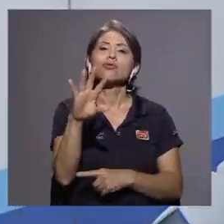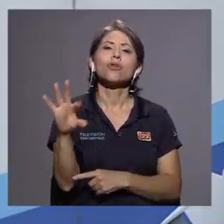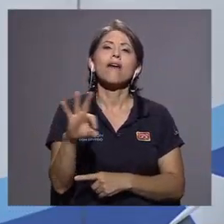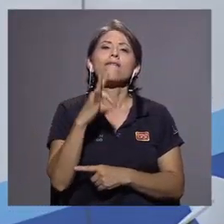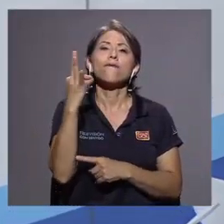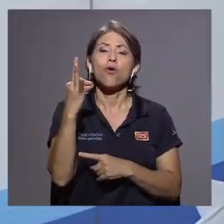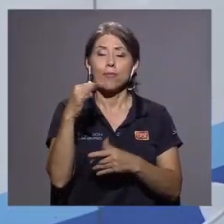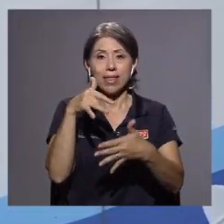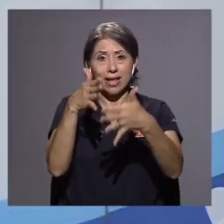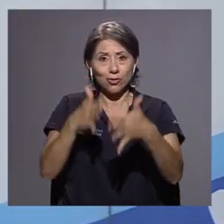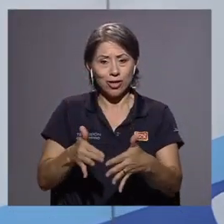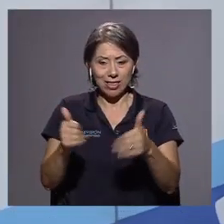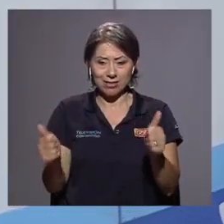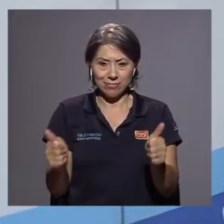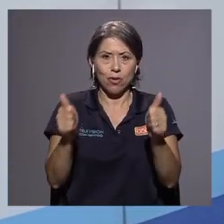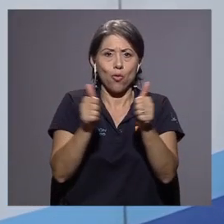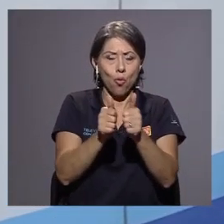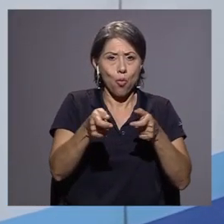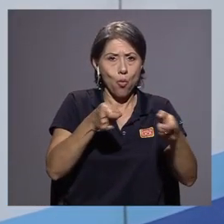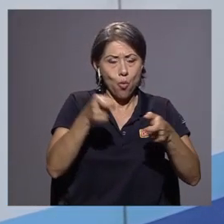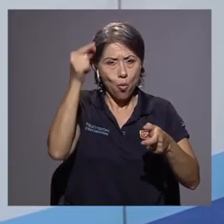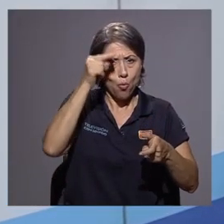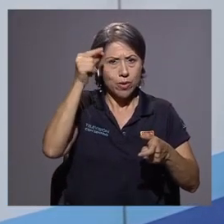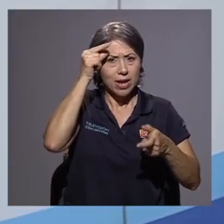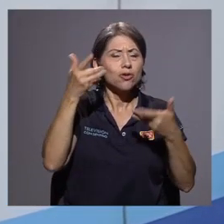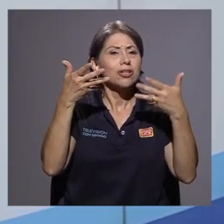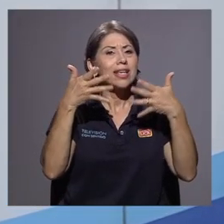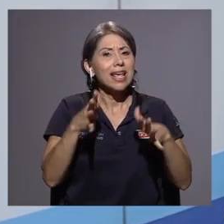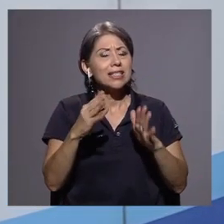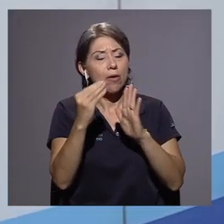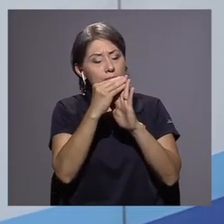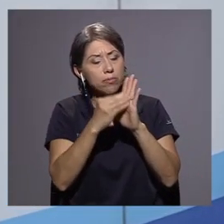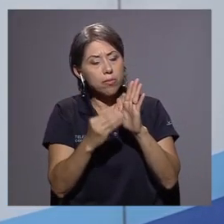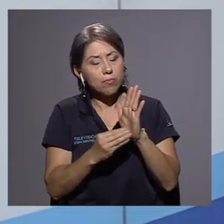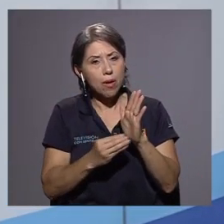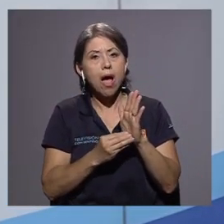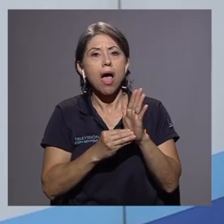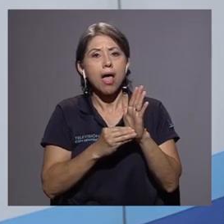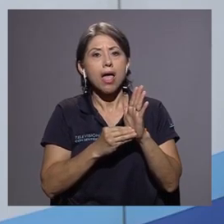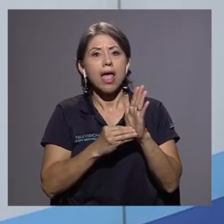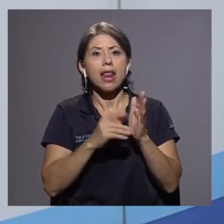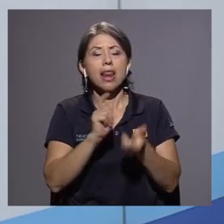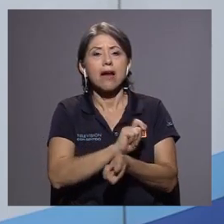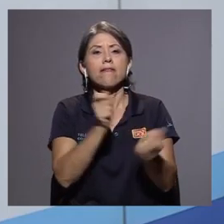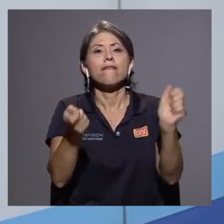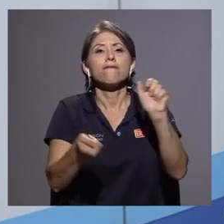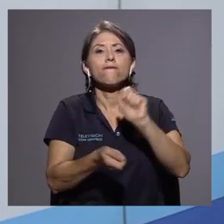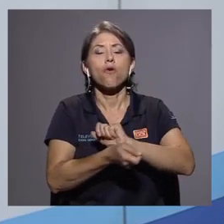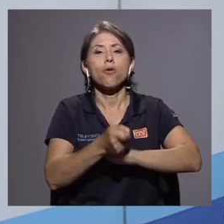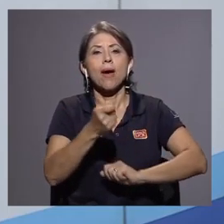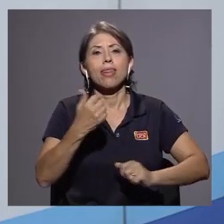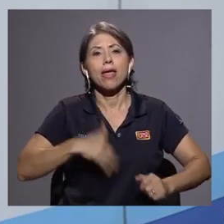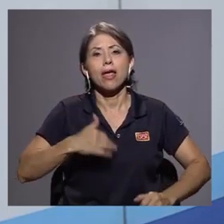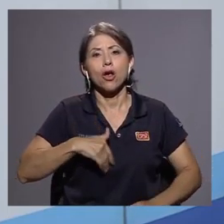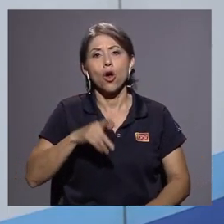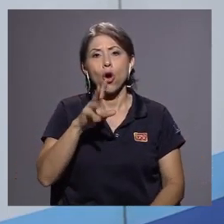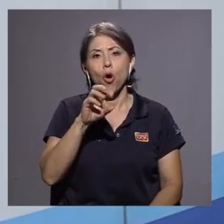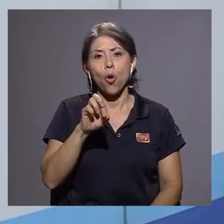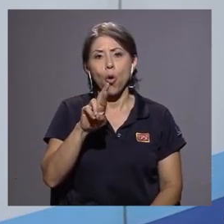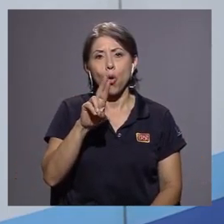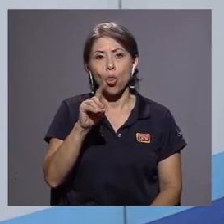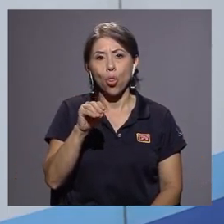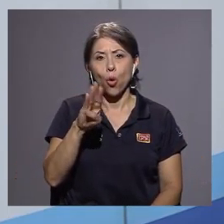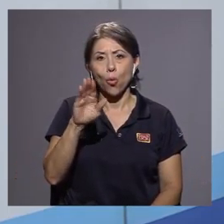garantizar el co-gobierno estudiantil, ¿verdad?, que está estipulado en la reforma de Córdoba, y también una forma de garantizar más transparencia en el